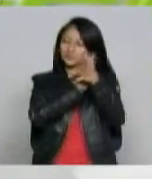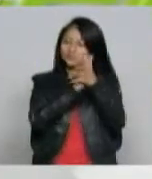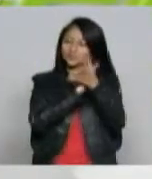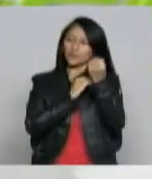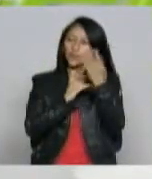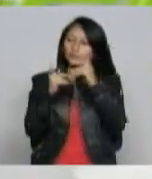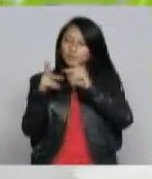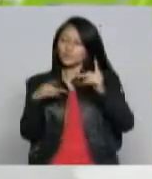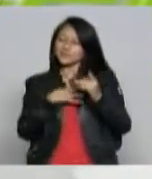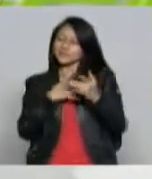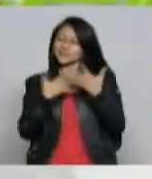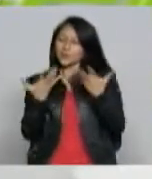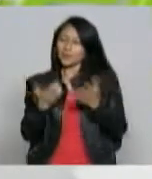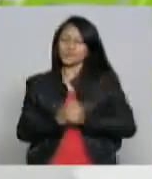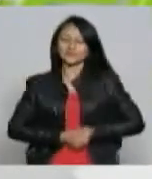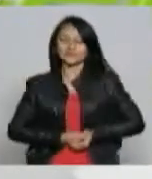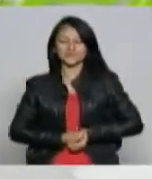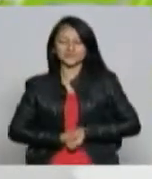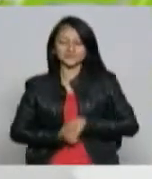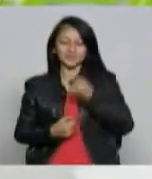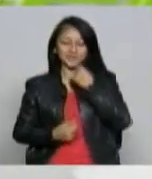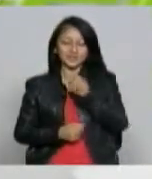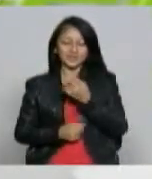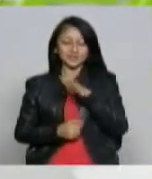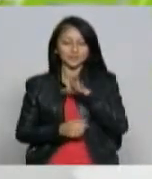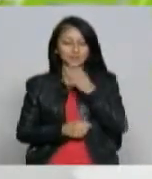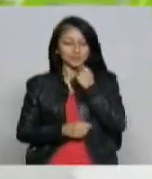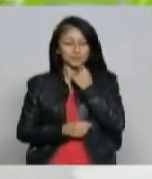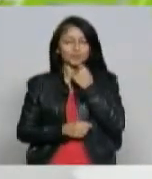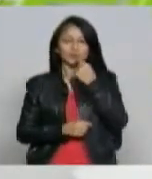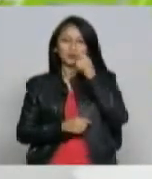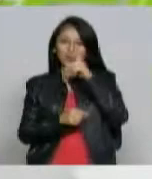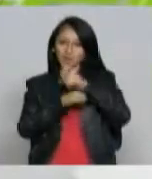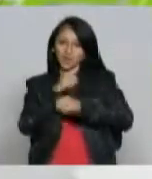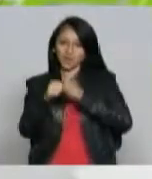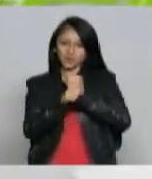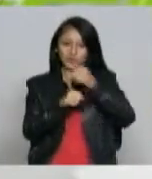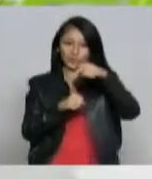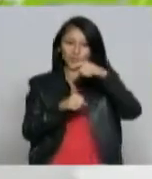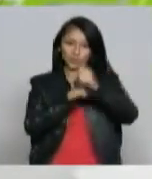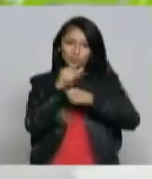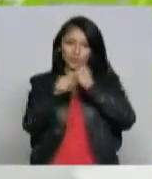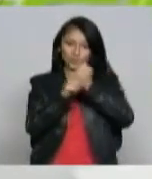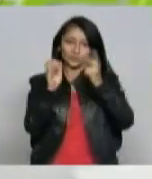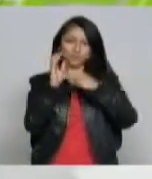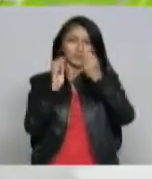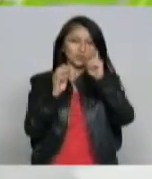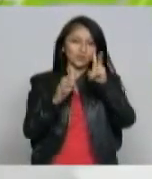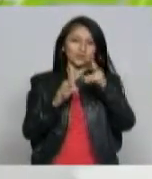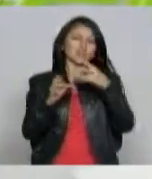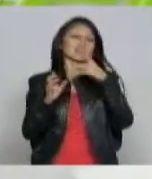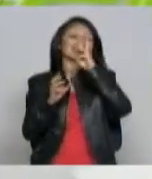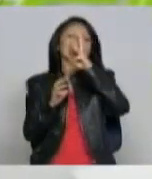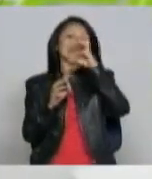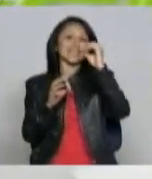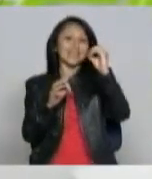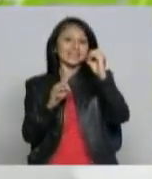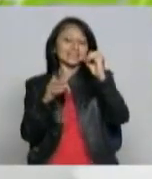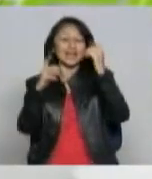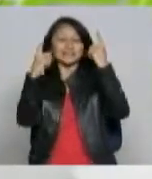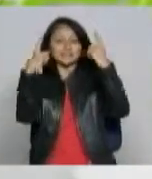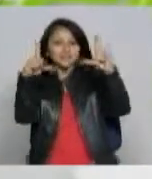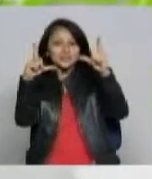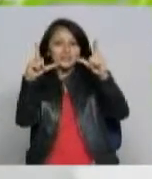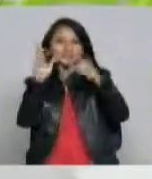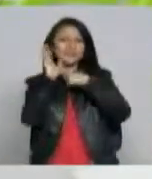de la región a sala de prensa? Digamos que durante el primer año en el 2012 se hicieron 30 capítulos de sala de prensa